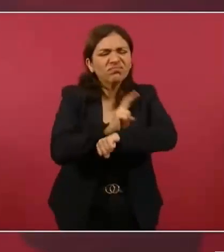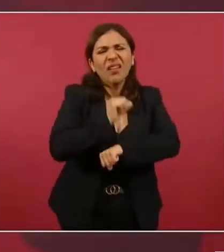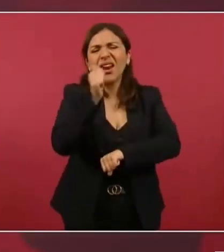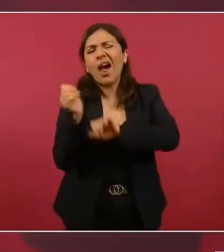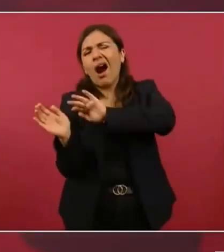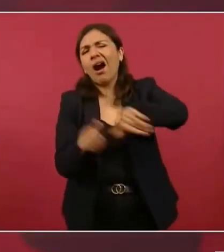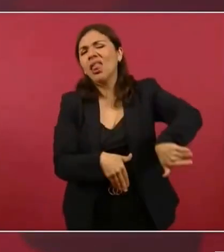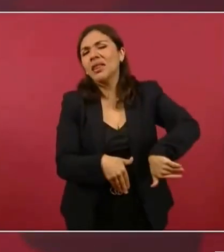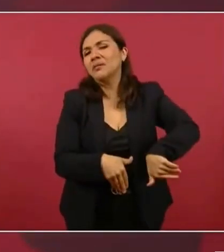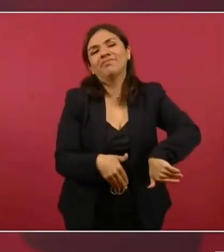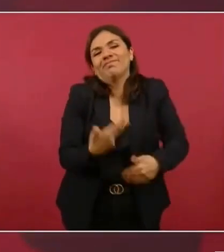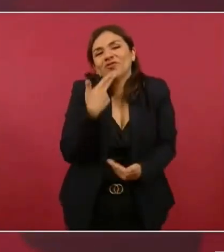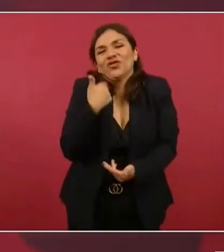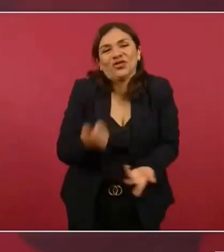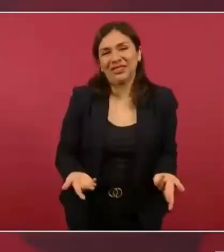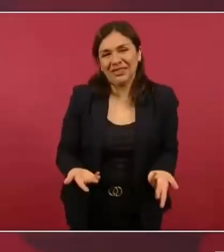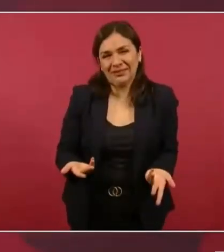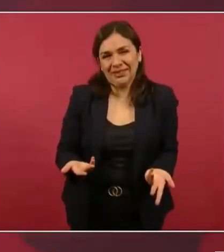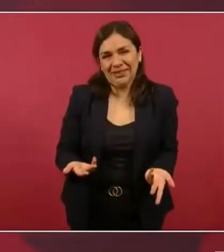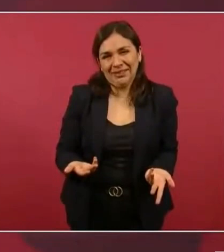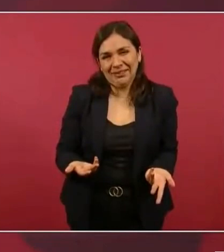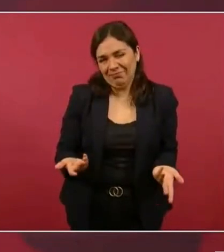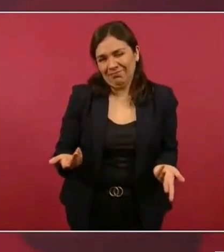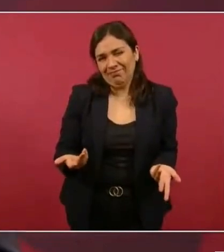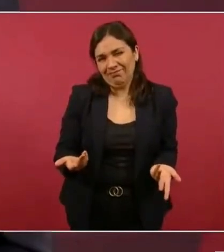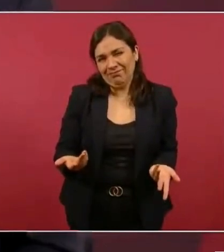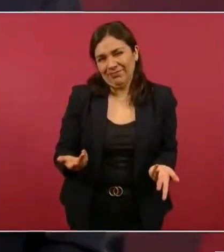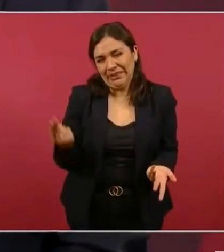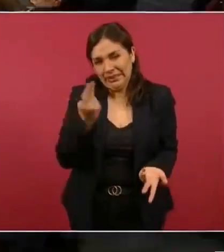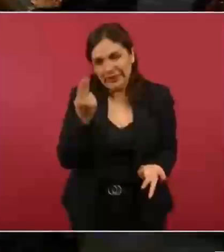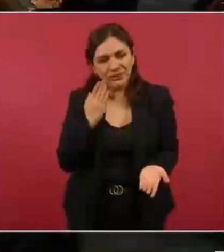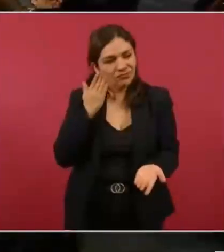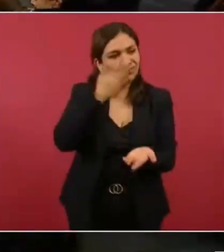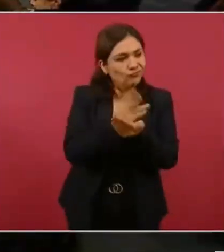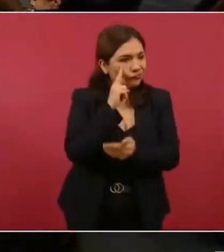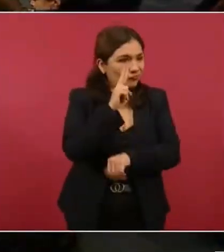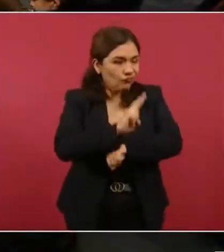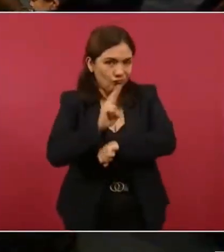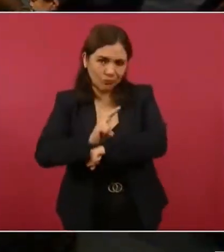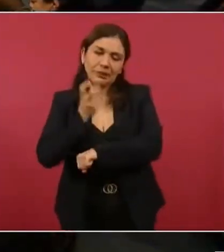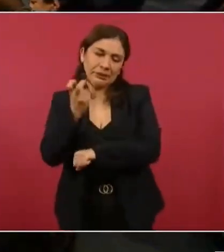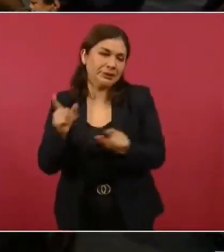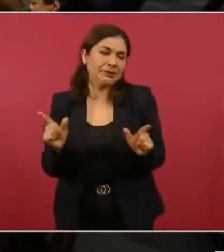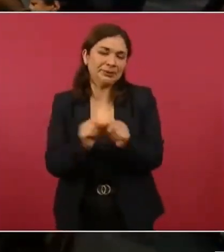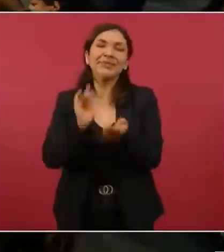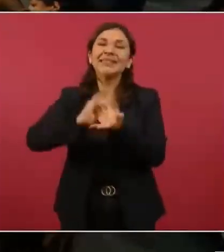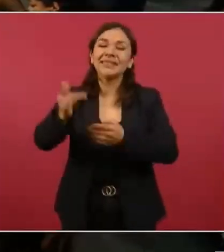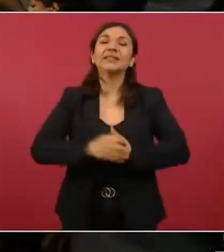no sirve de nada, para decirlo amablemente. Gracias, presidente. Si me permite hacer...